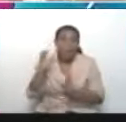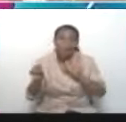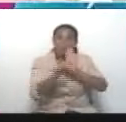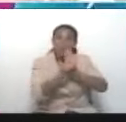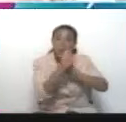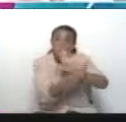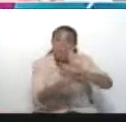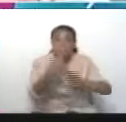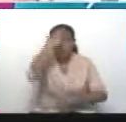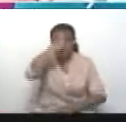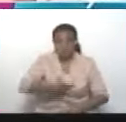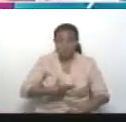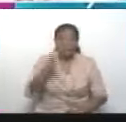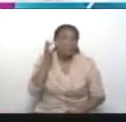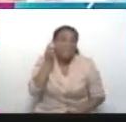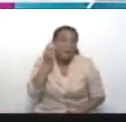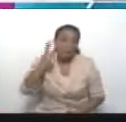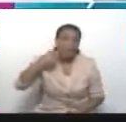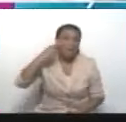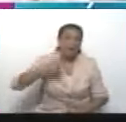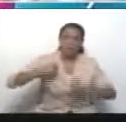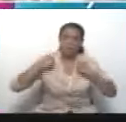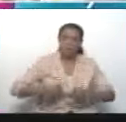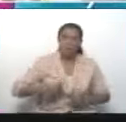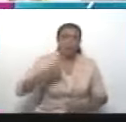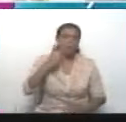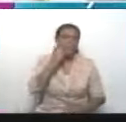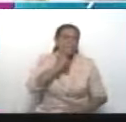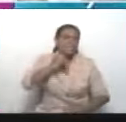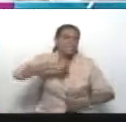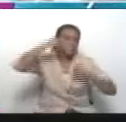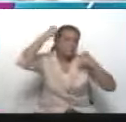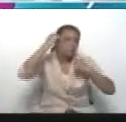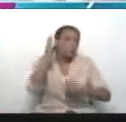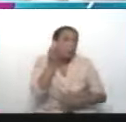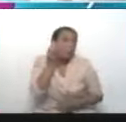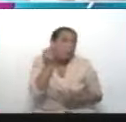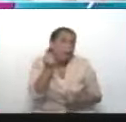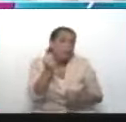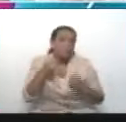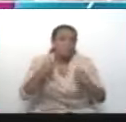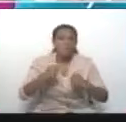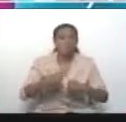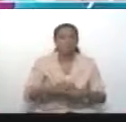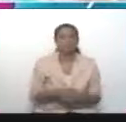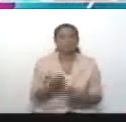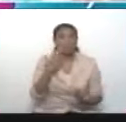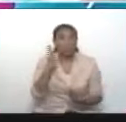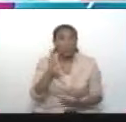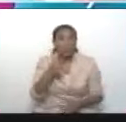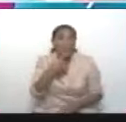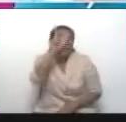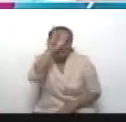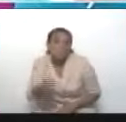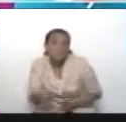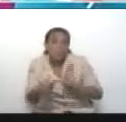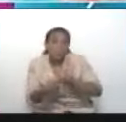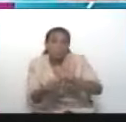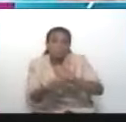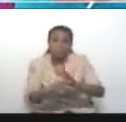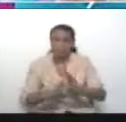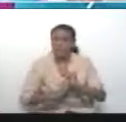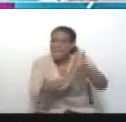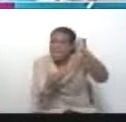de la mujer negra, feminista, luchadora, bolivariana. Pudiéramos decir que era una